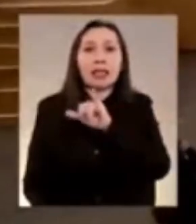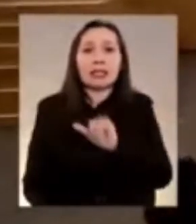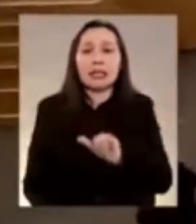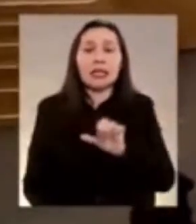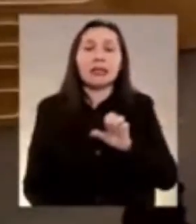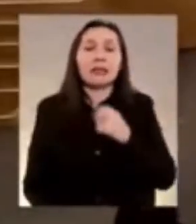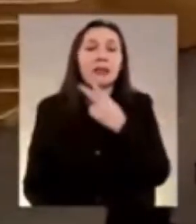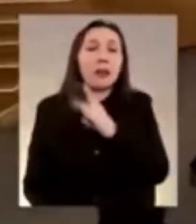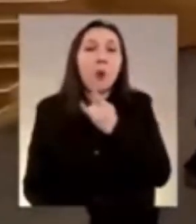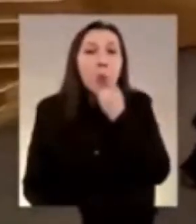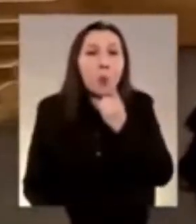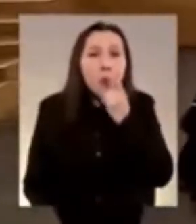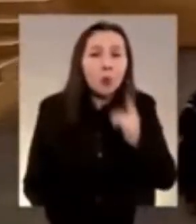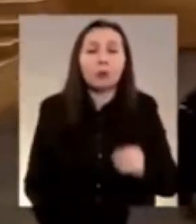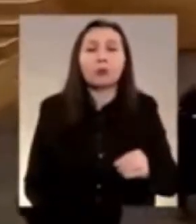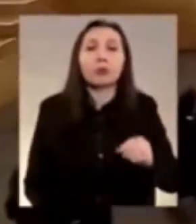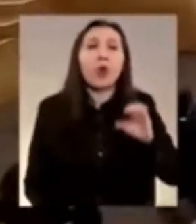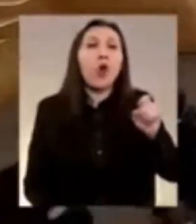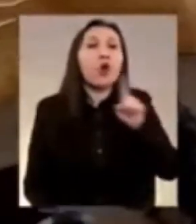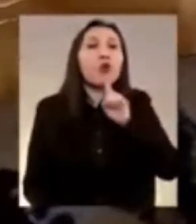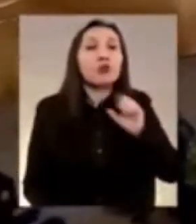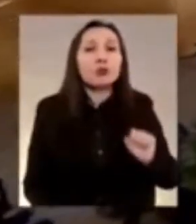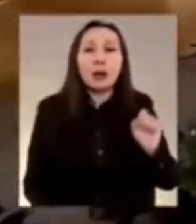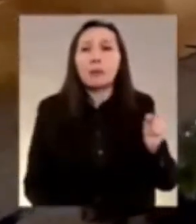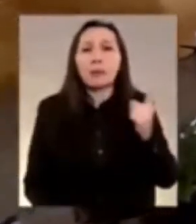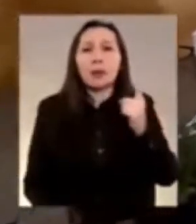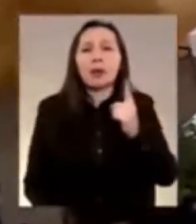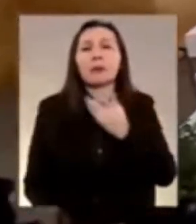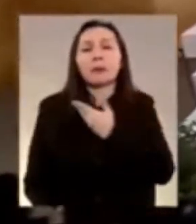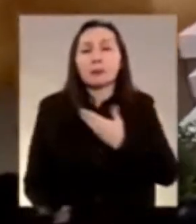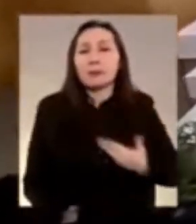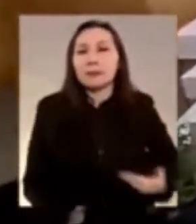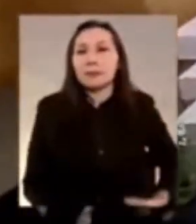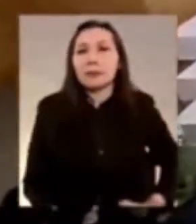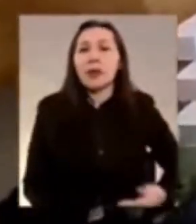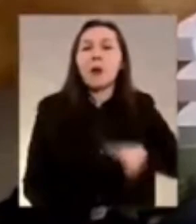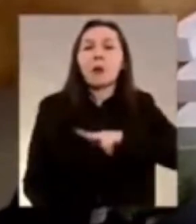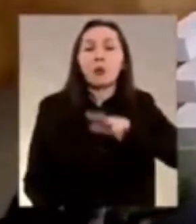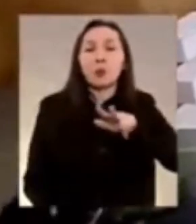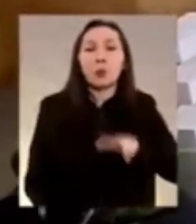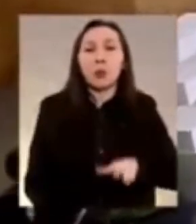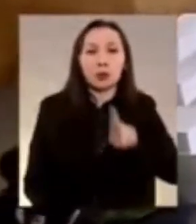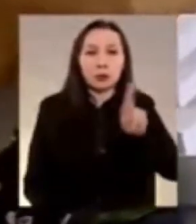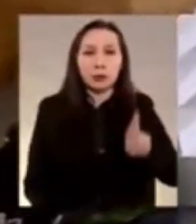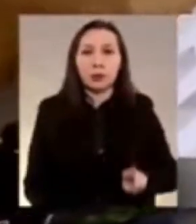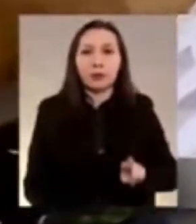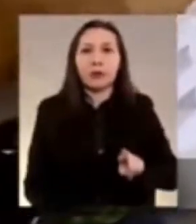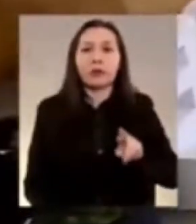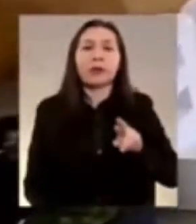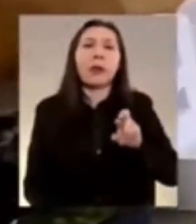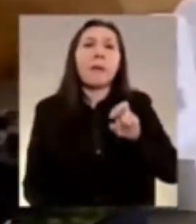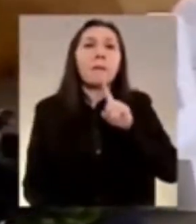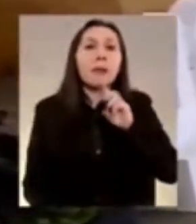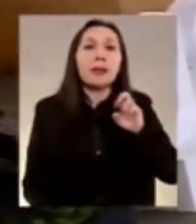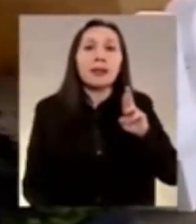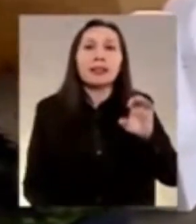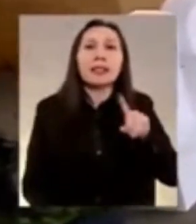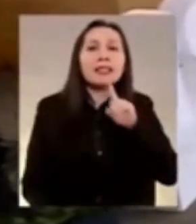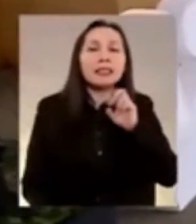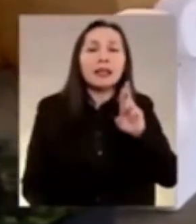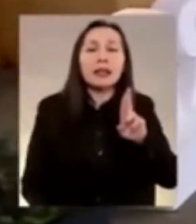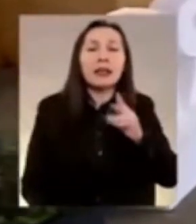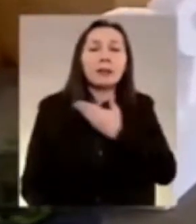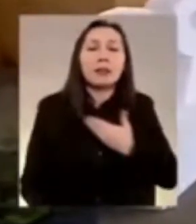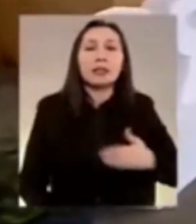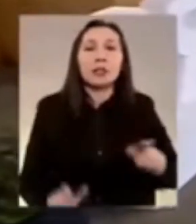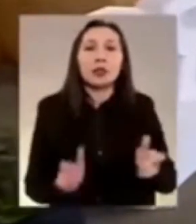Uruguay, Antonio Costa, primer ministro de la República Portuguesa, y a Peter Schenster, presidente del